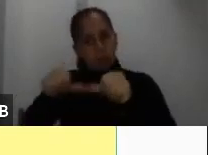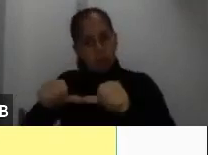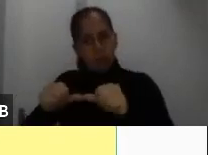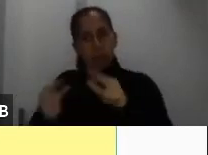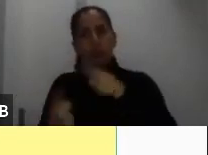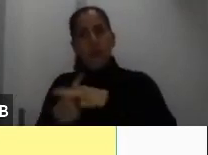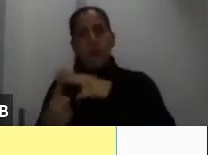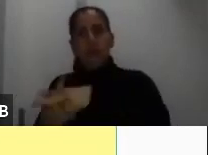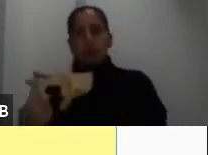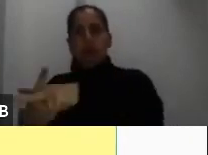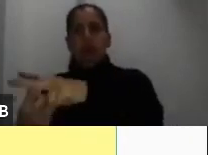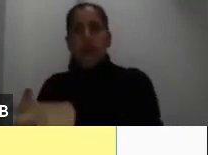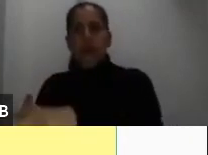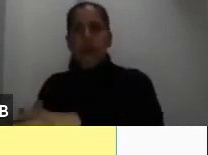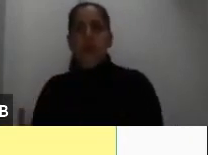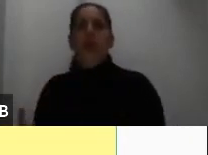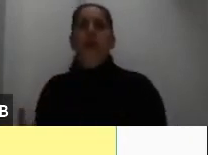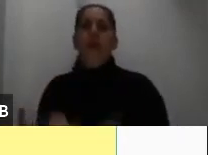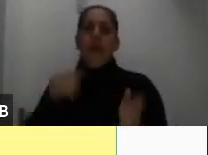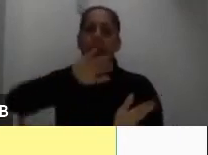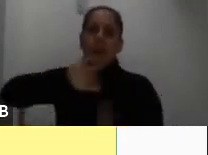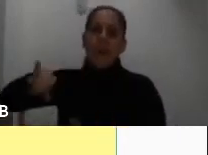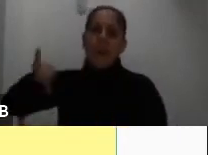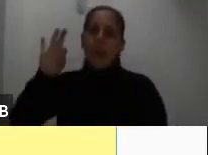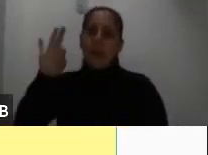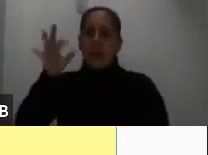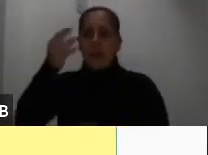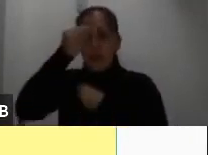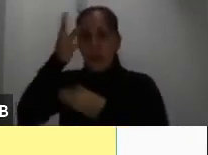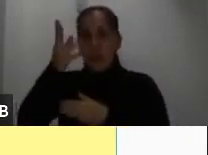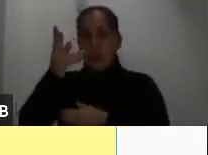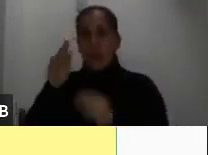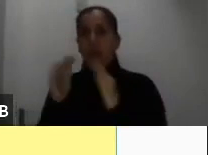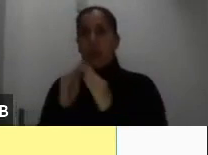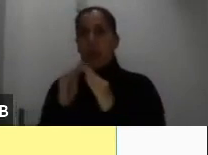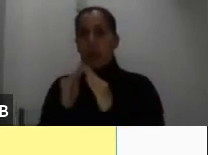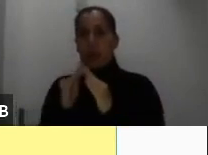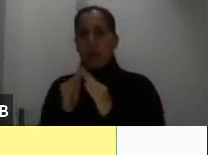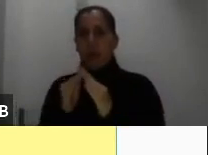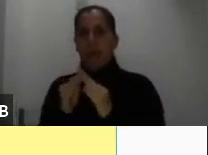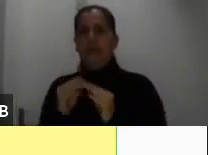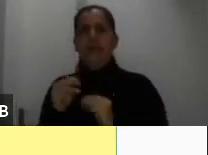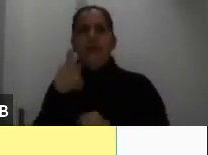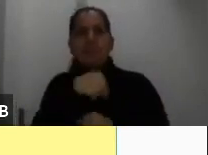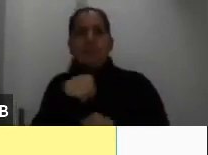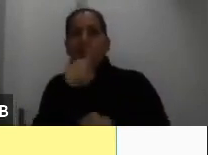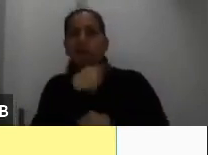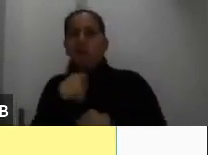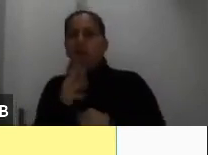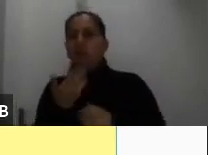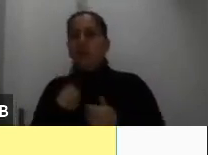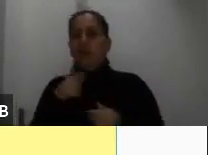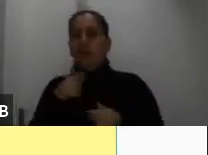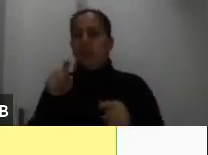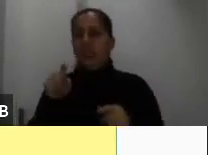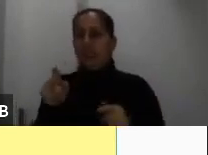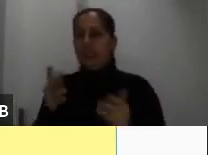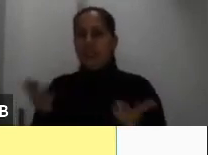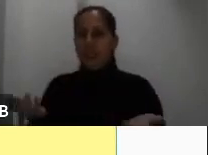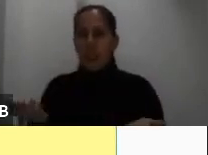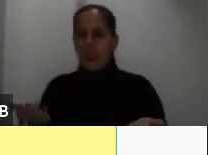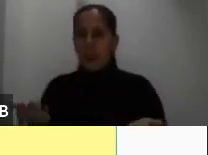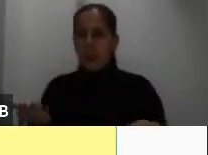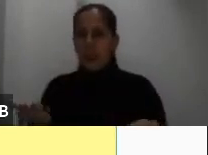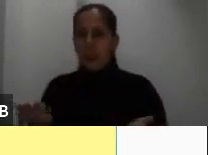La sección F, información de la vivienda. Esta sección en realidad lo que requiere de nosotros es nada más